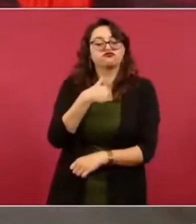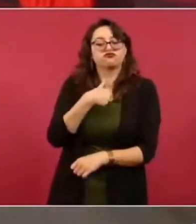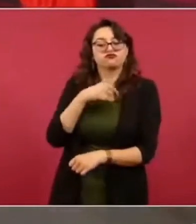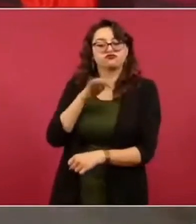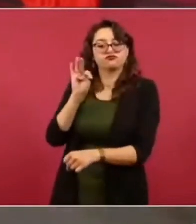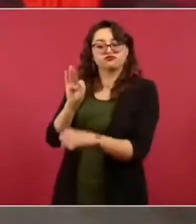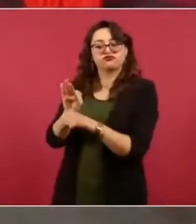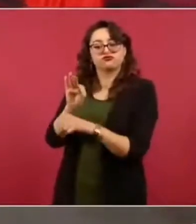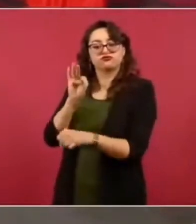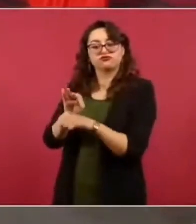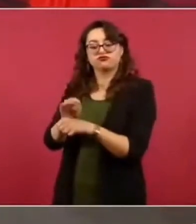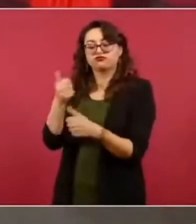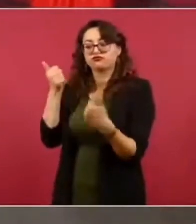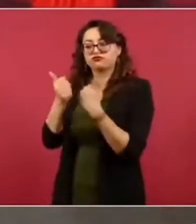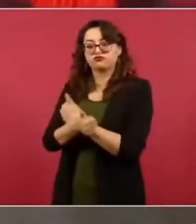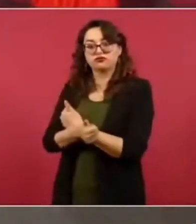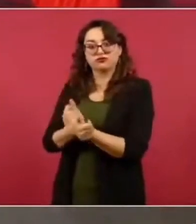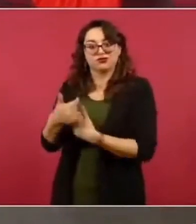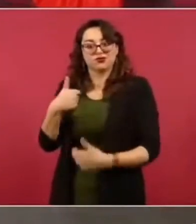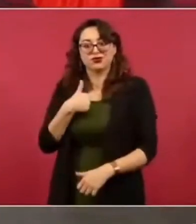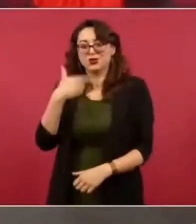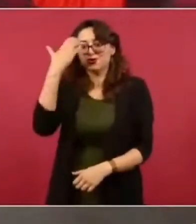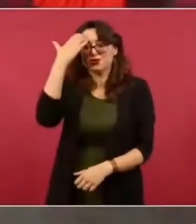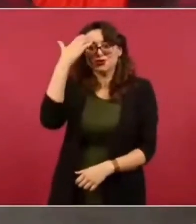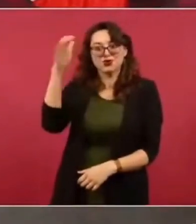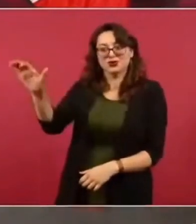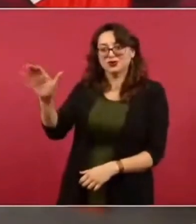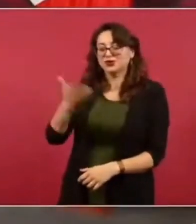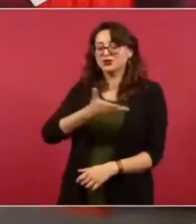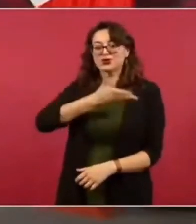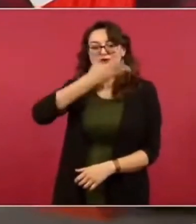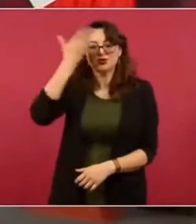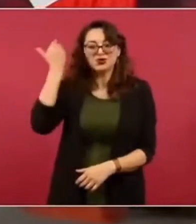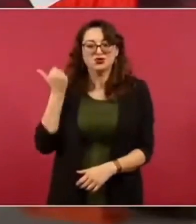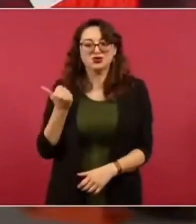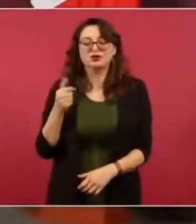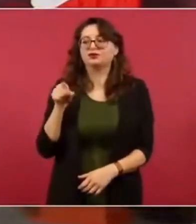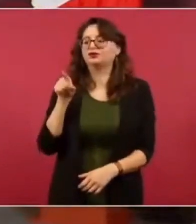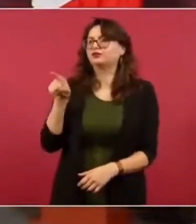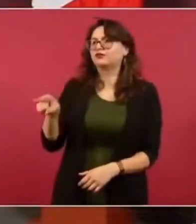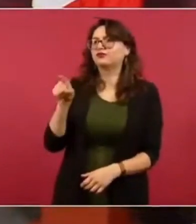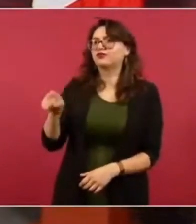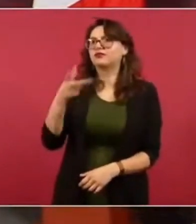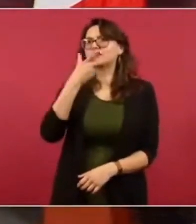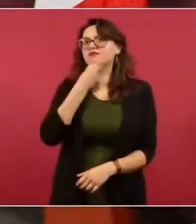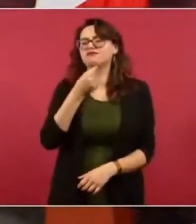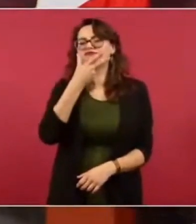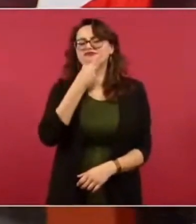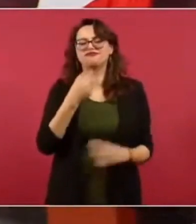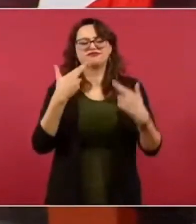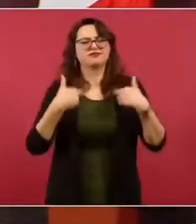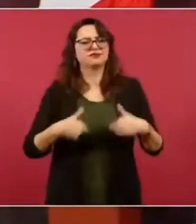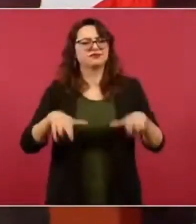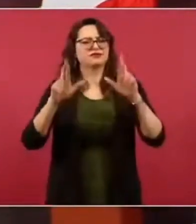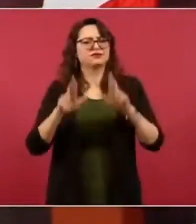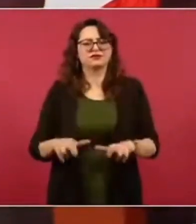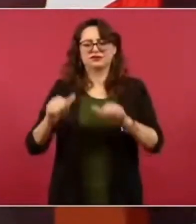que no sé si sea el dueño, lo que resulta que es un cónsul honorario